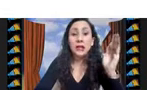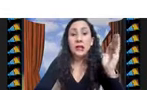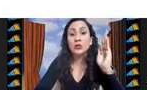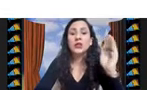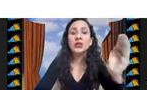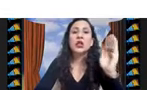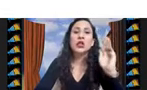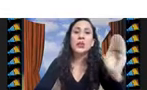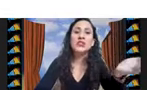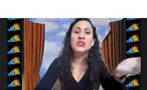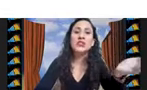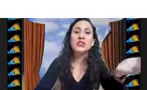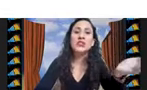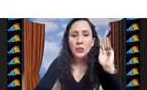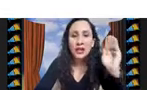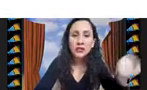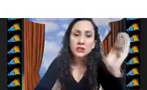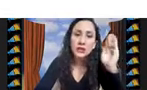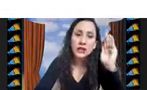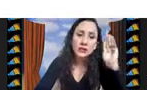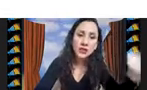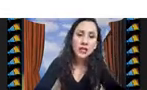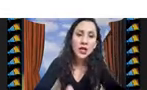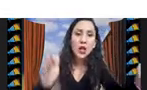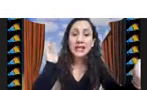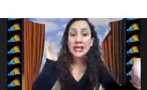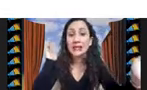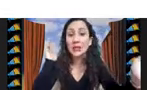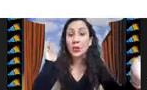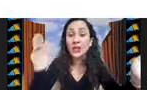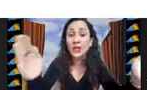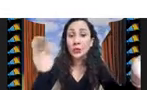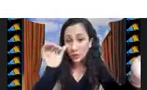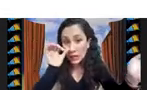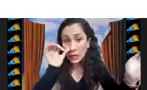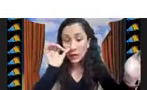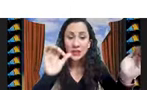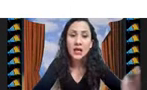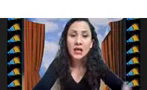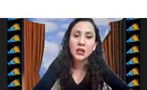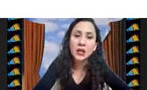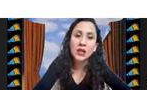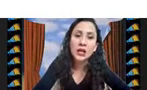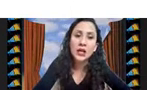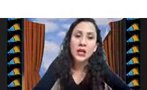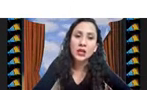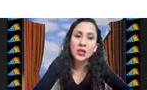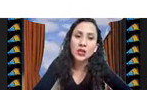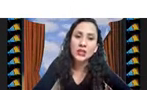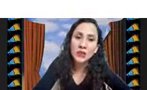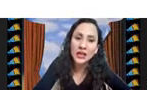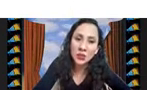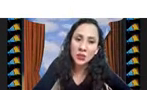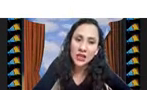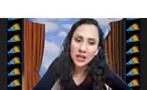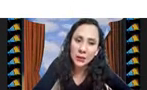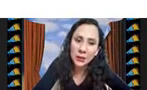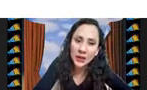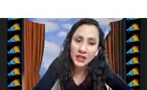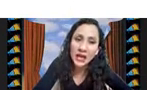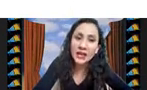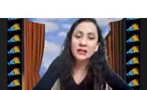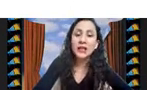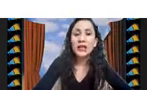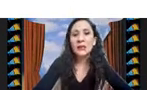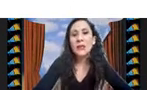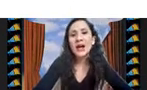este que los pesos de los objetos están entre 0 y el 50% de la capacidad del contenedor y entonces variamos las